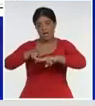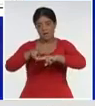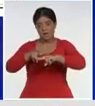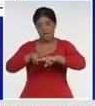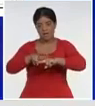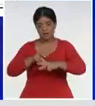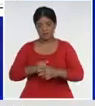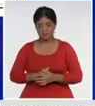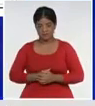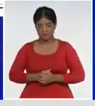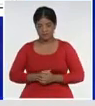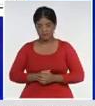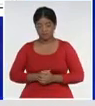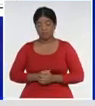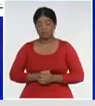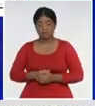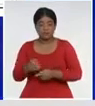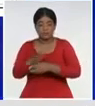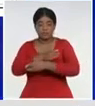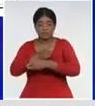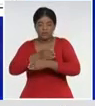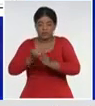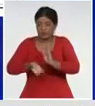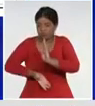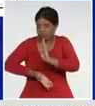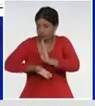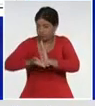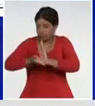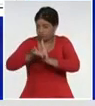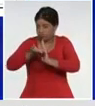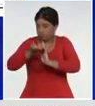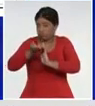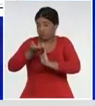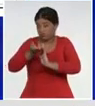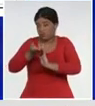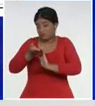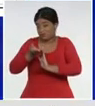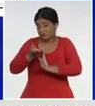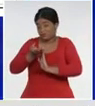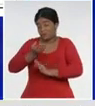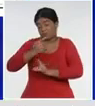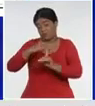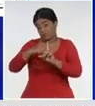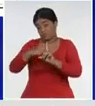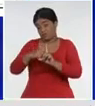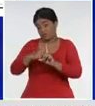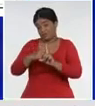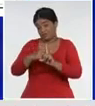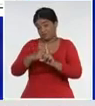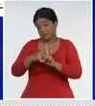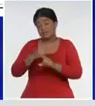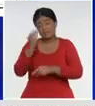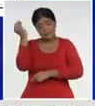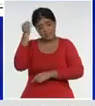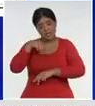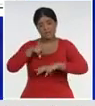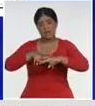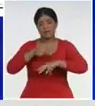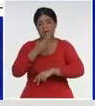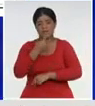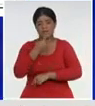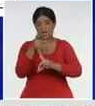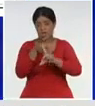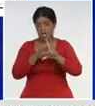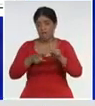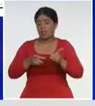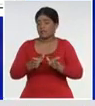traduce, lo elevado, sus tasas, independientemente, de que la Habana Vieja, regla San Miguel del Padrón, y Centro